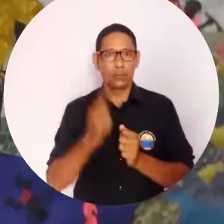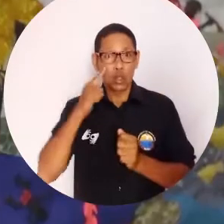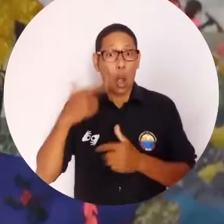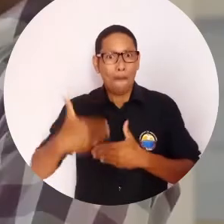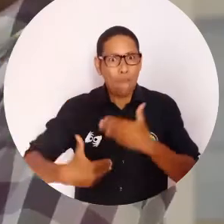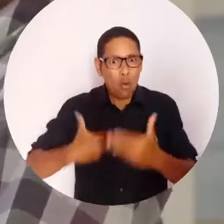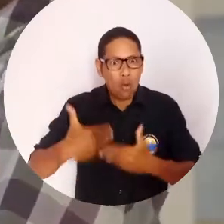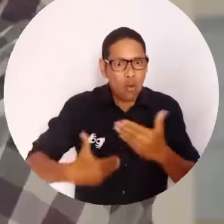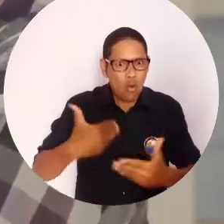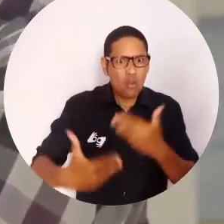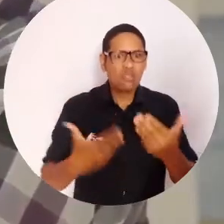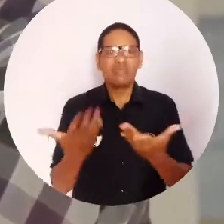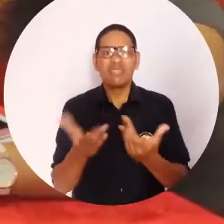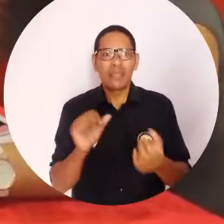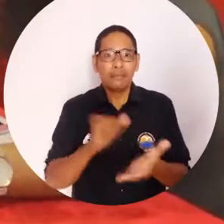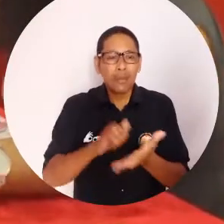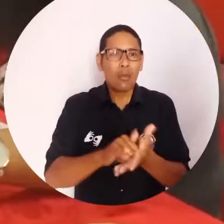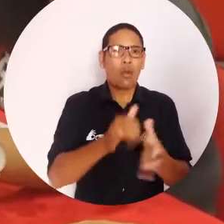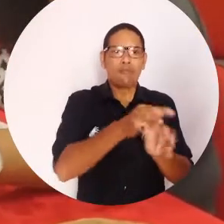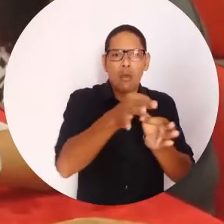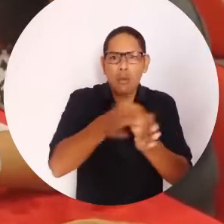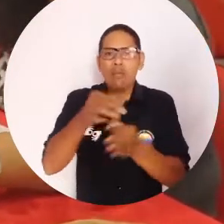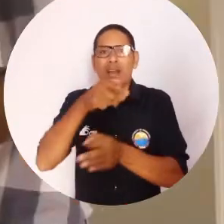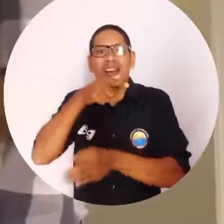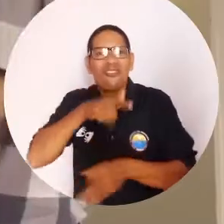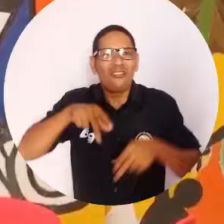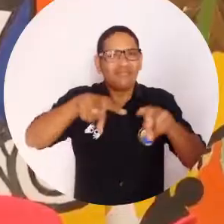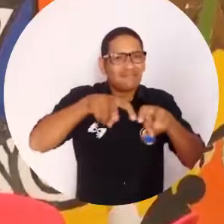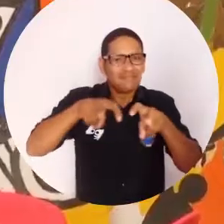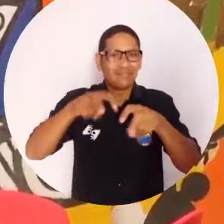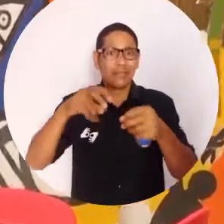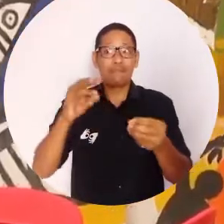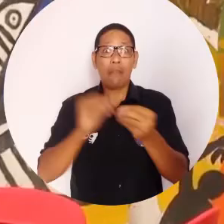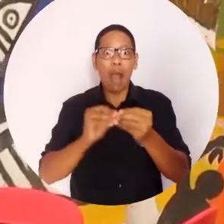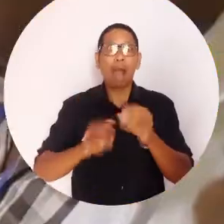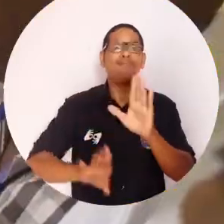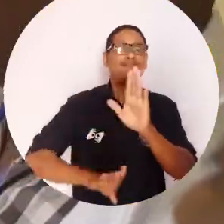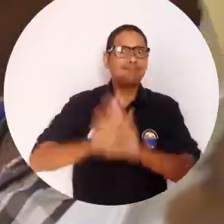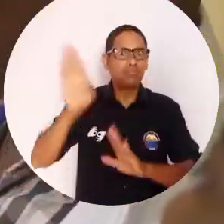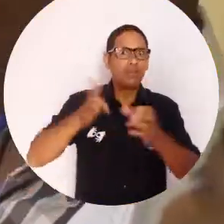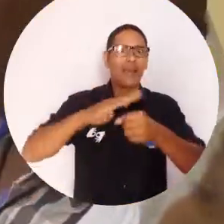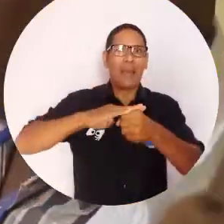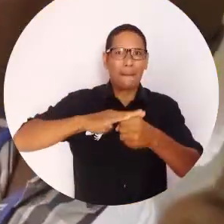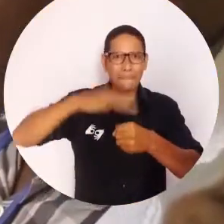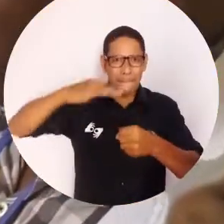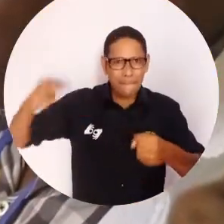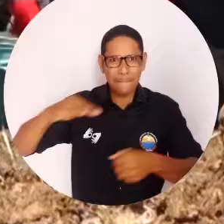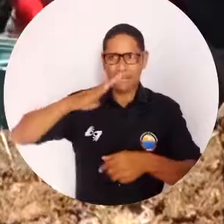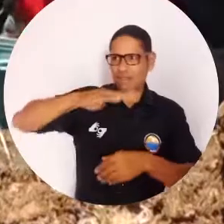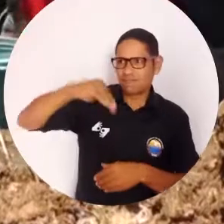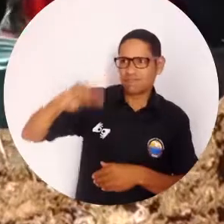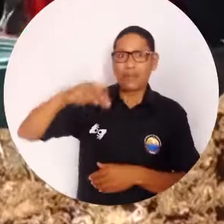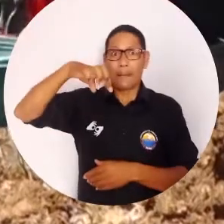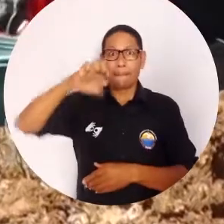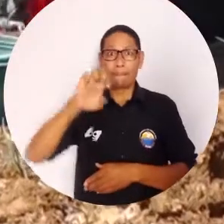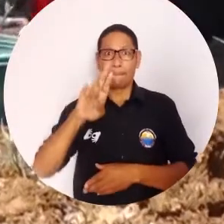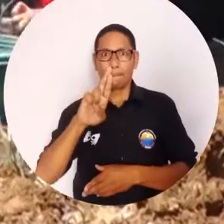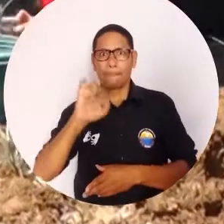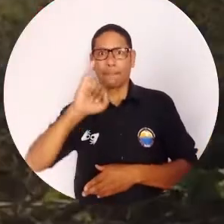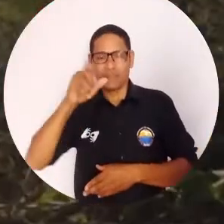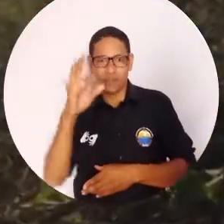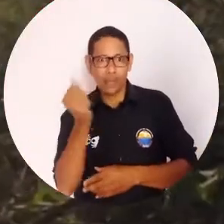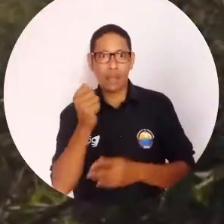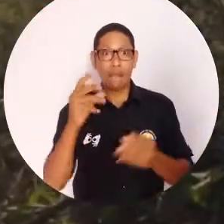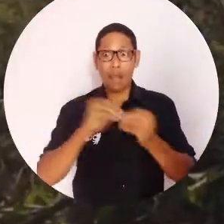El proceso de desarrollo que se construye desde las regiones a través de los PDE, los casos de éxito en la subregión Sierra Nevada de Santa Marta y Serranía del